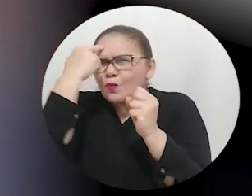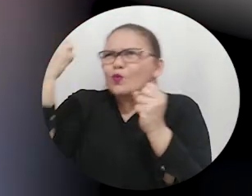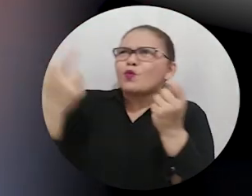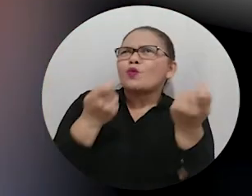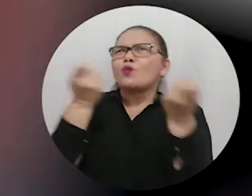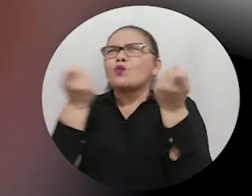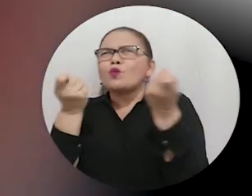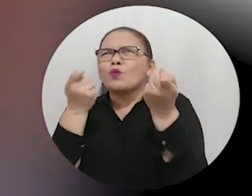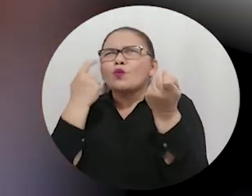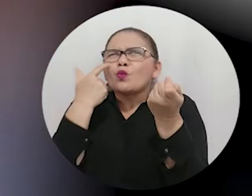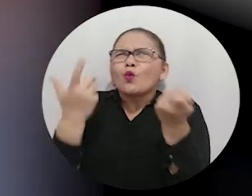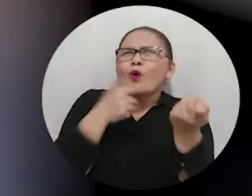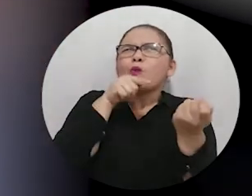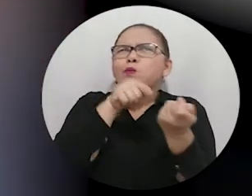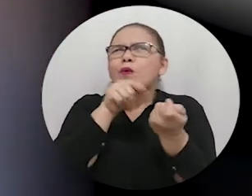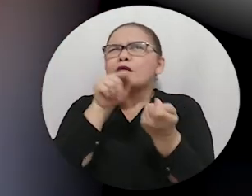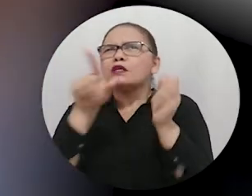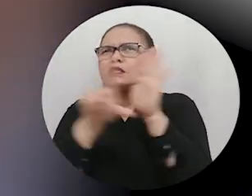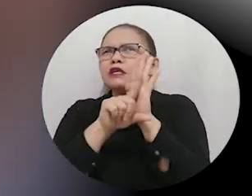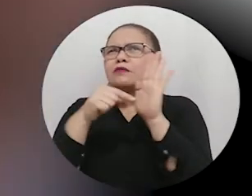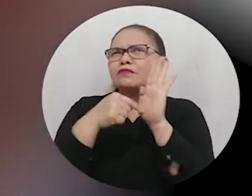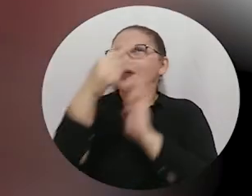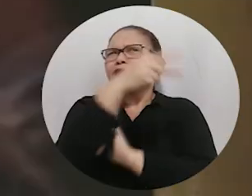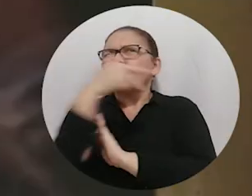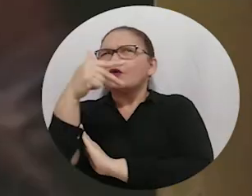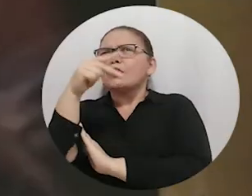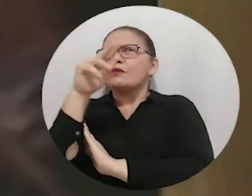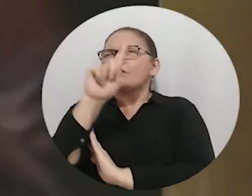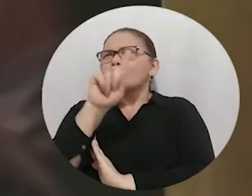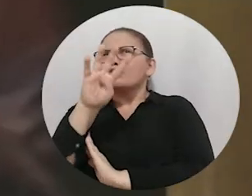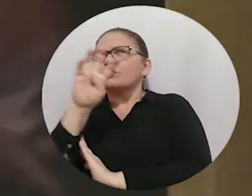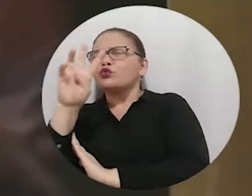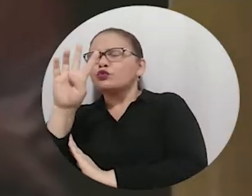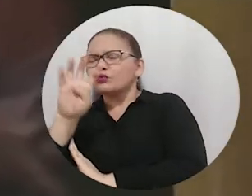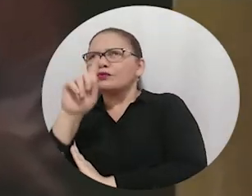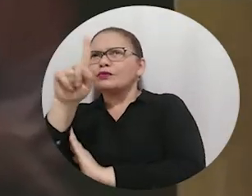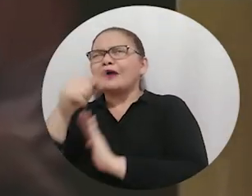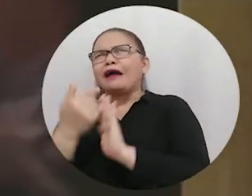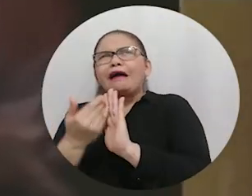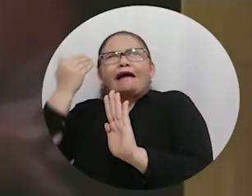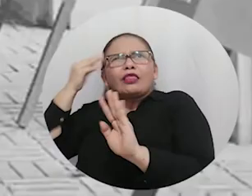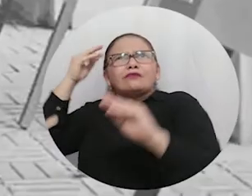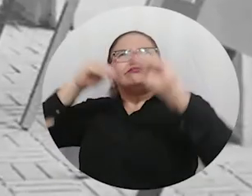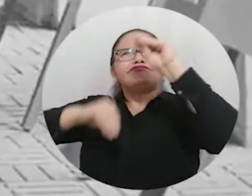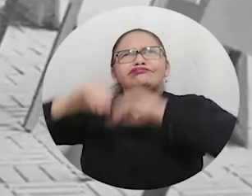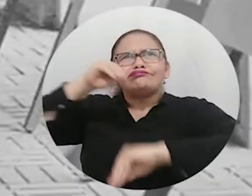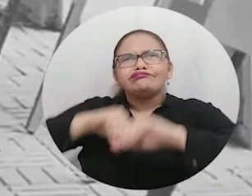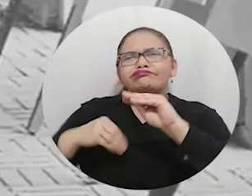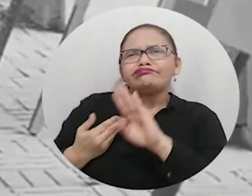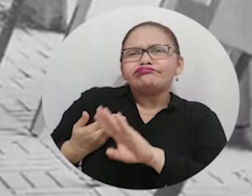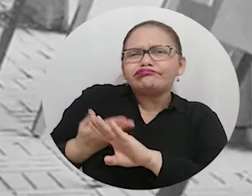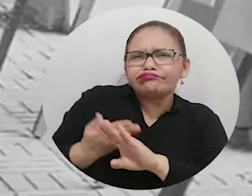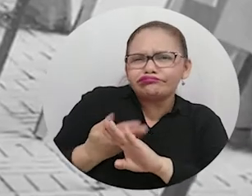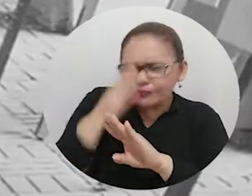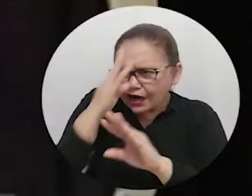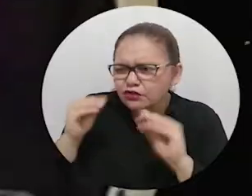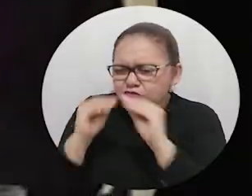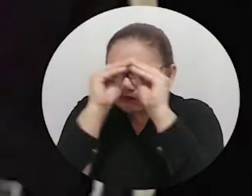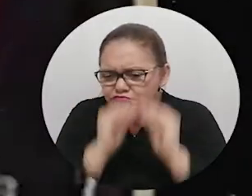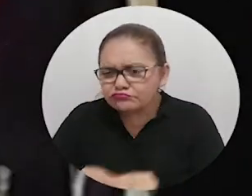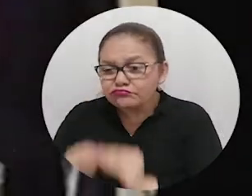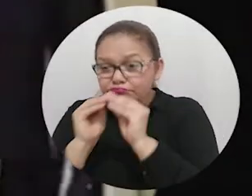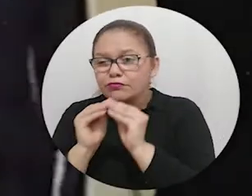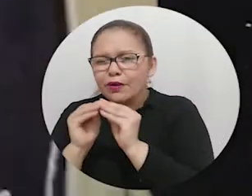nuevos mecanismos, buscar nuevos escenarios para que lo que se pensó, lo que se diseñó, a que se llegó, a los